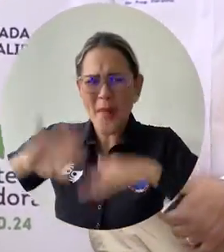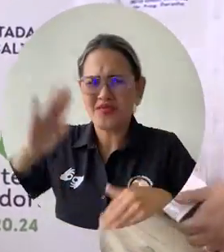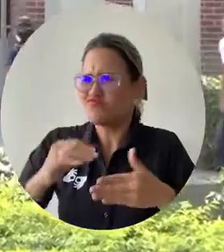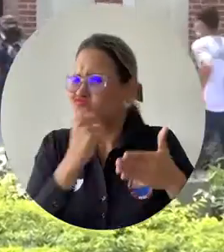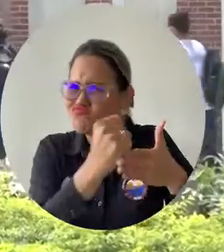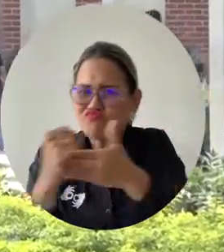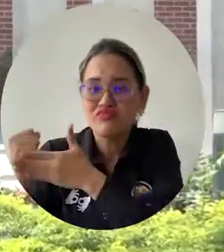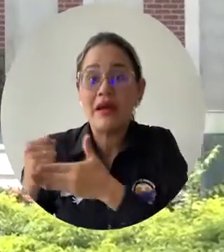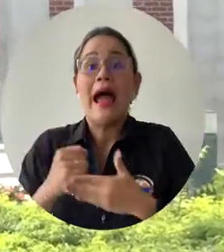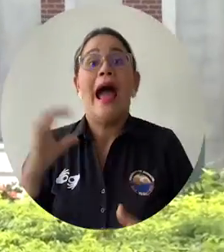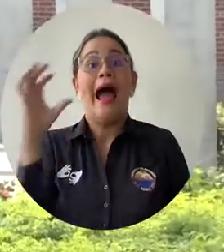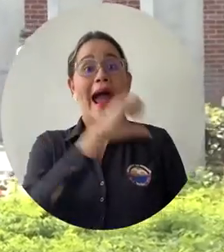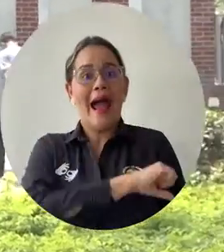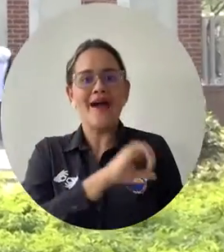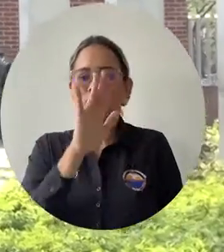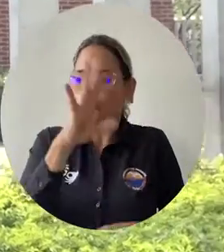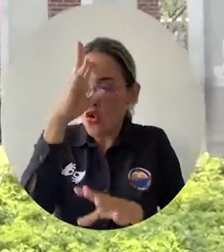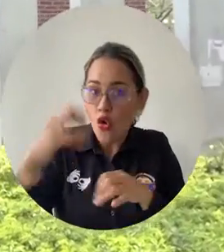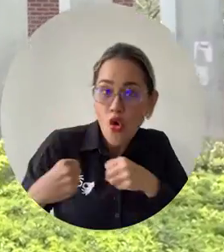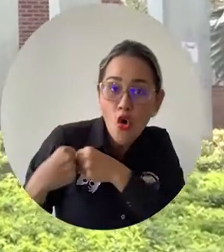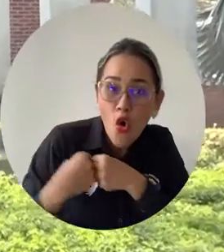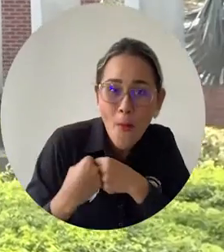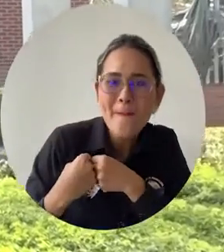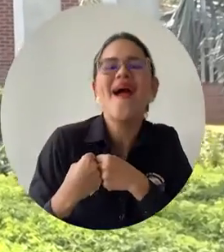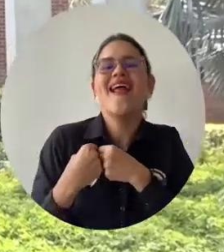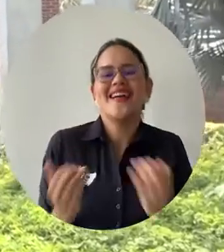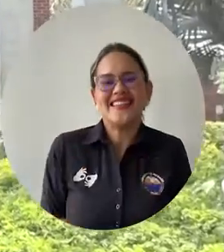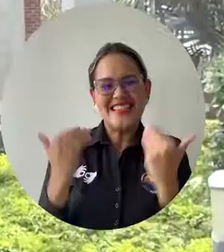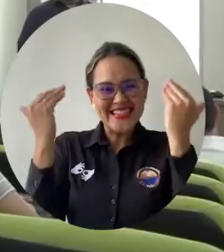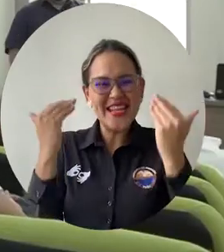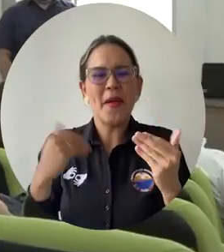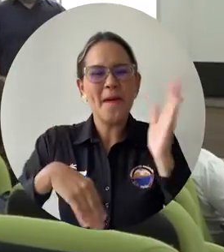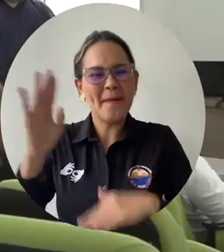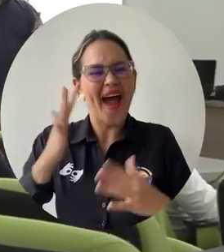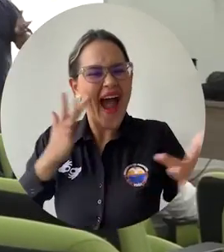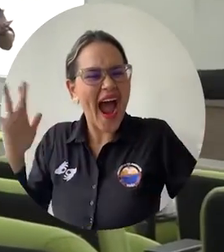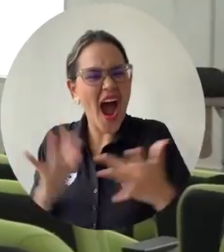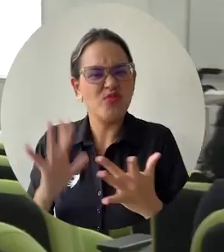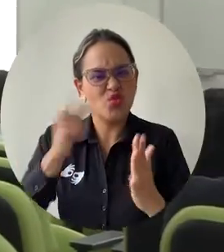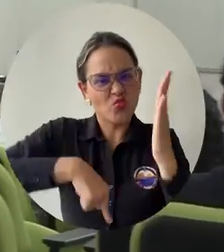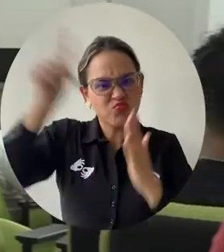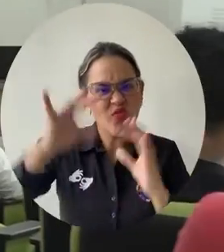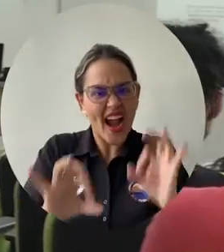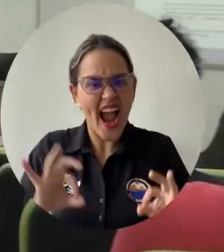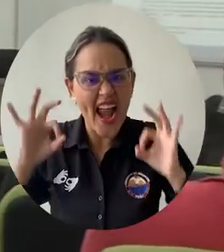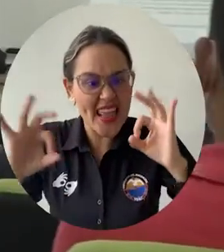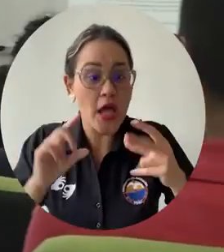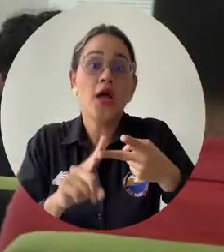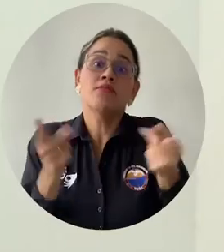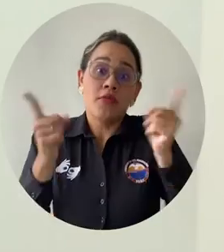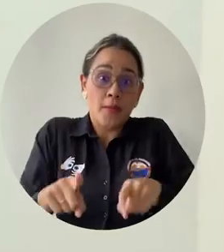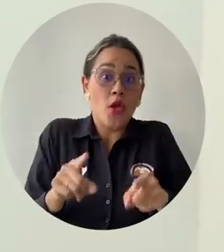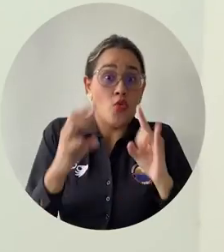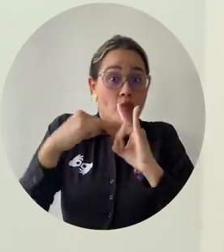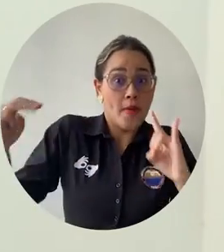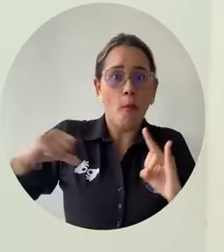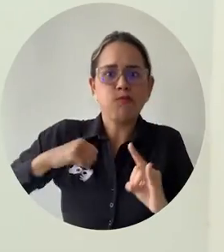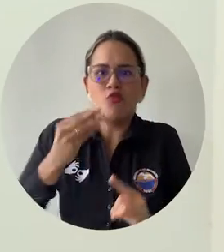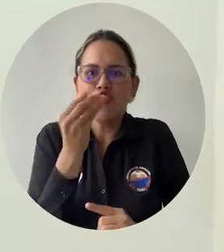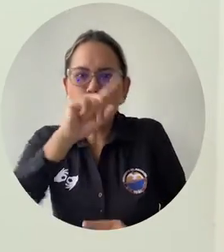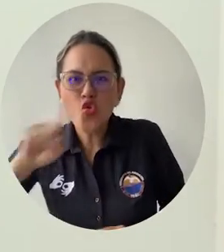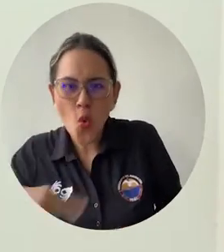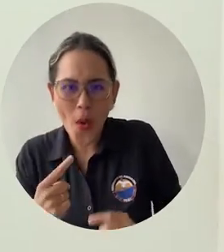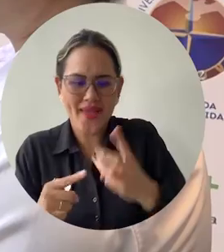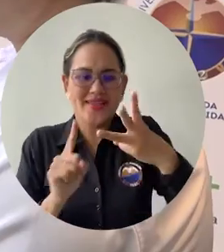la Contraloría Distrital sobre la Alma Mater respalda la renovación de la acreditación institucional en alta calidad, el posicionamiento en el ranking mundial de las